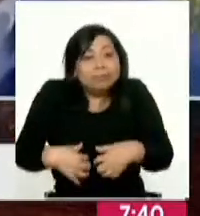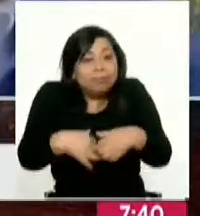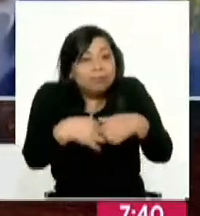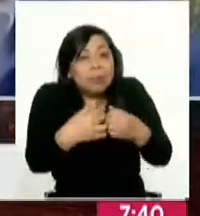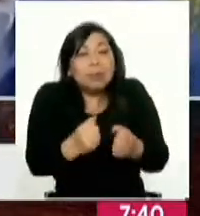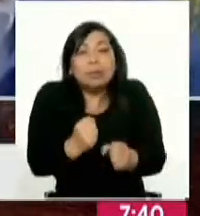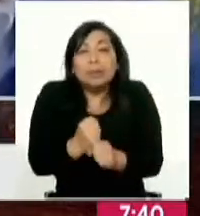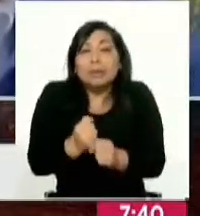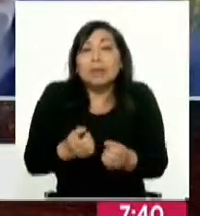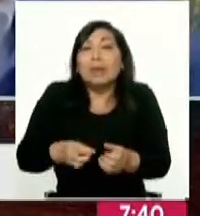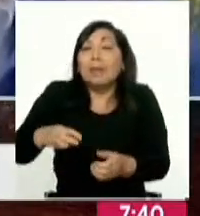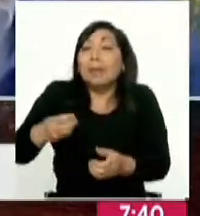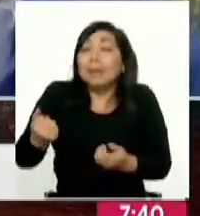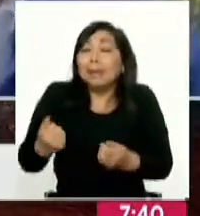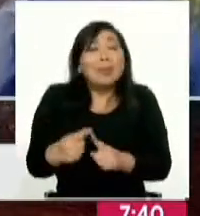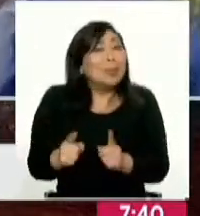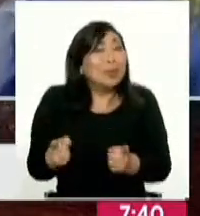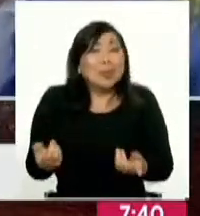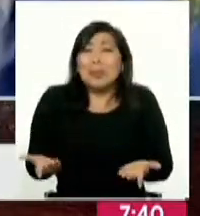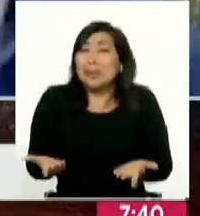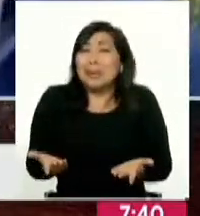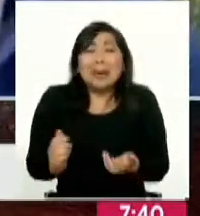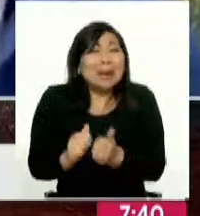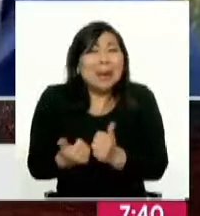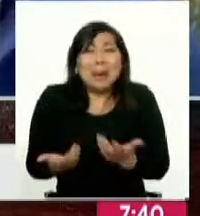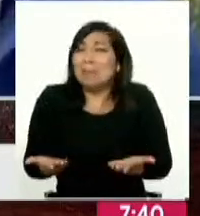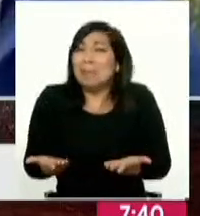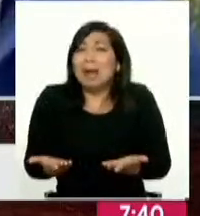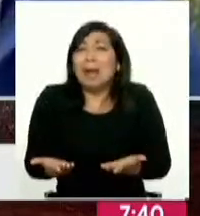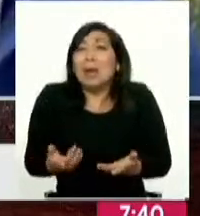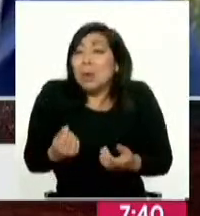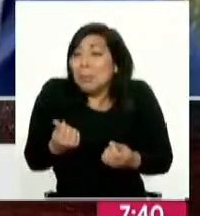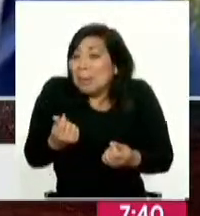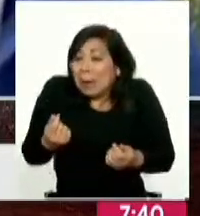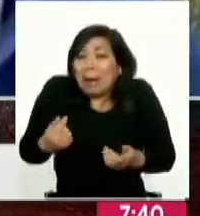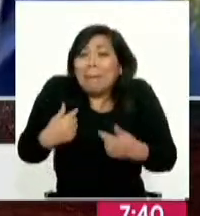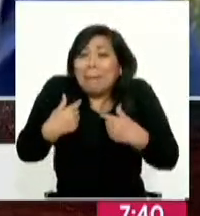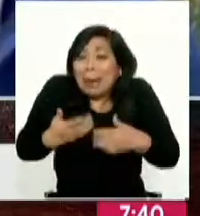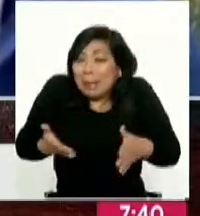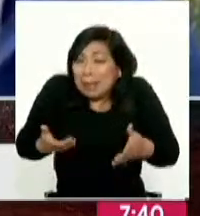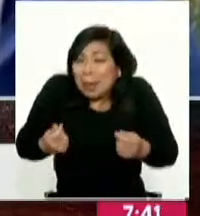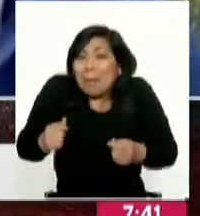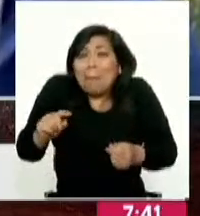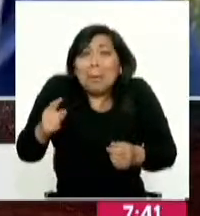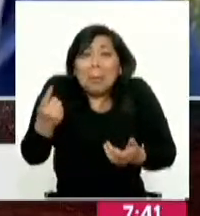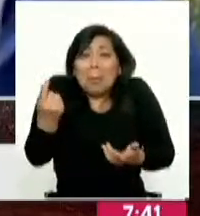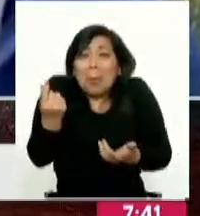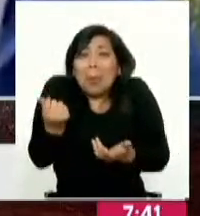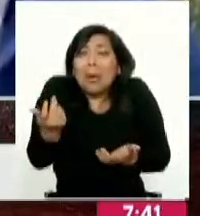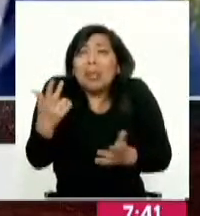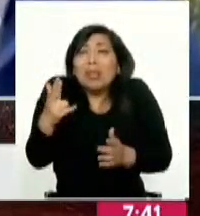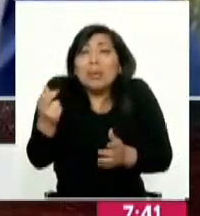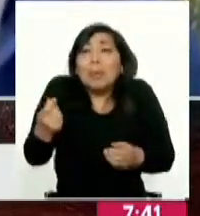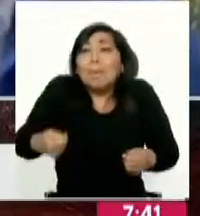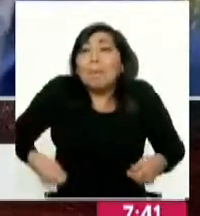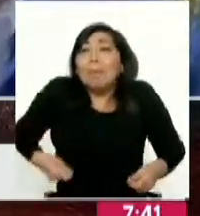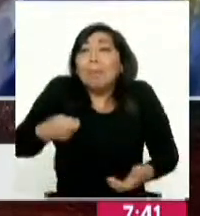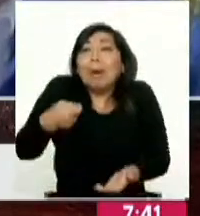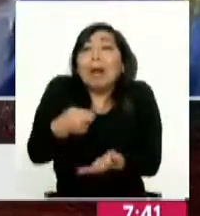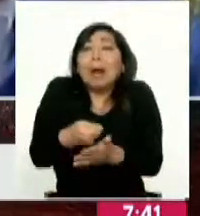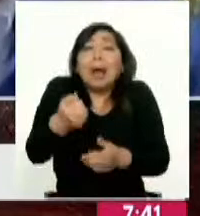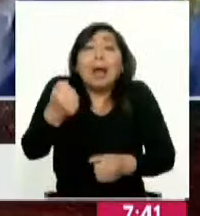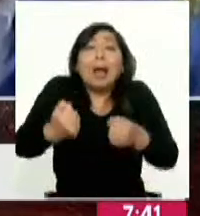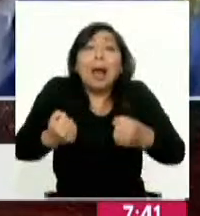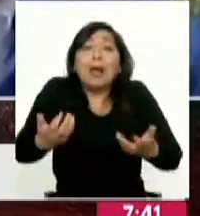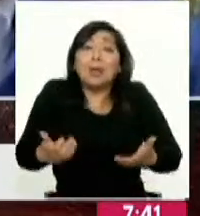haciendo su palabra ahorita en el Metropolitano no entiende de cambios y no entiende que su bolsillo se ve afectado si gana mil soles y el 30% de sus sueldos para trasladarse.